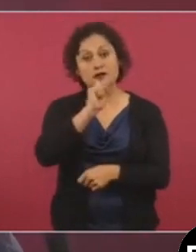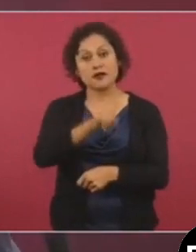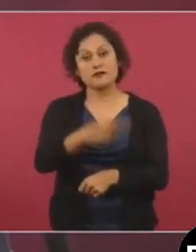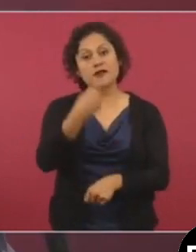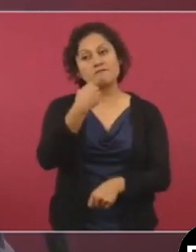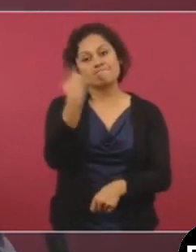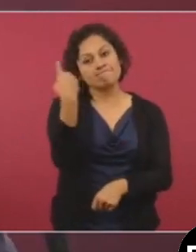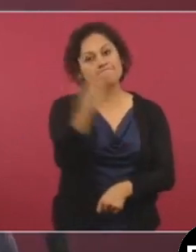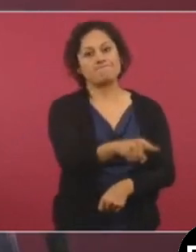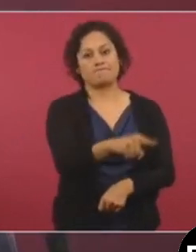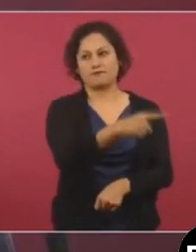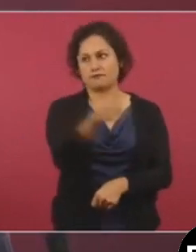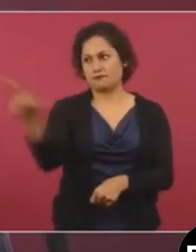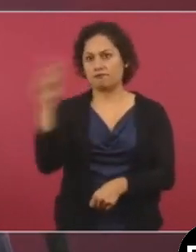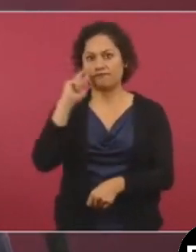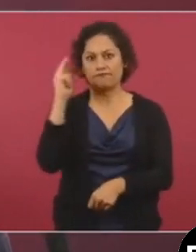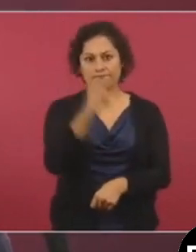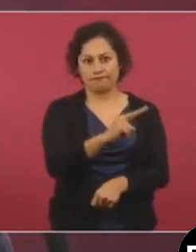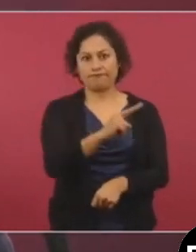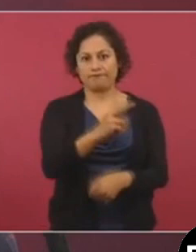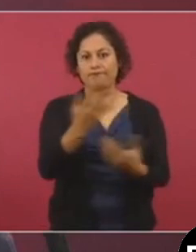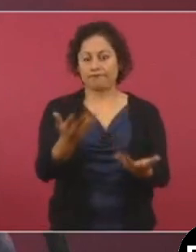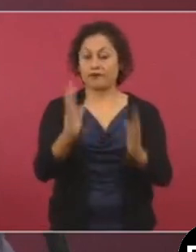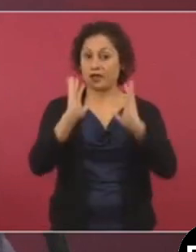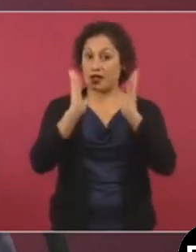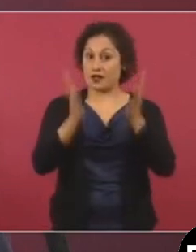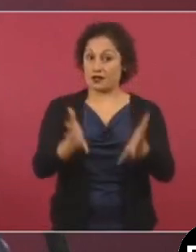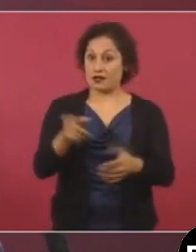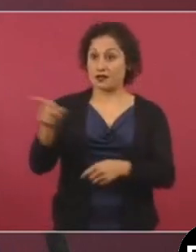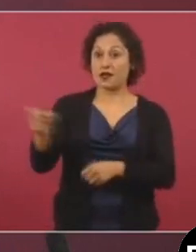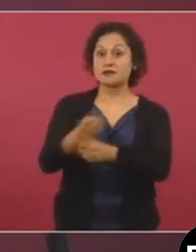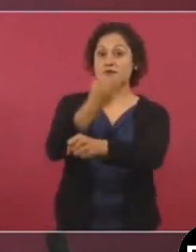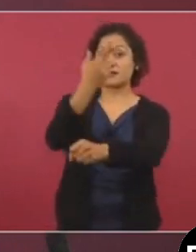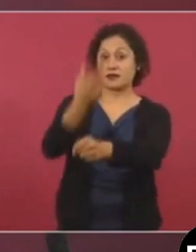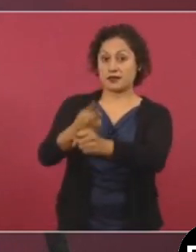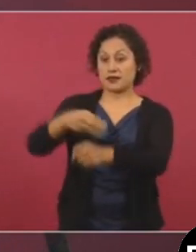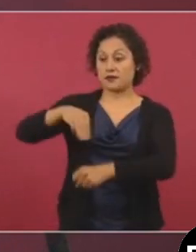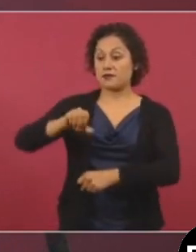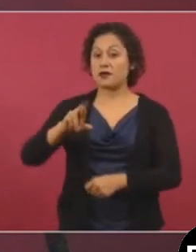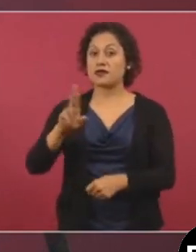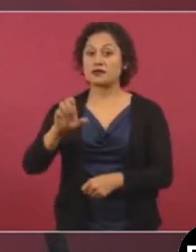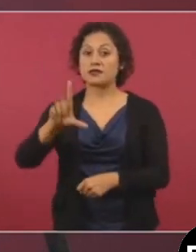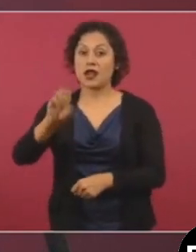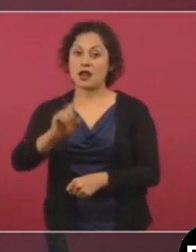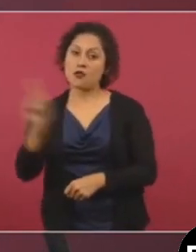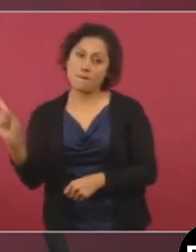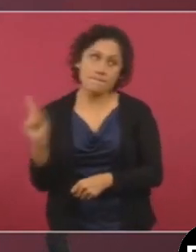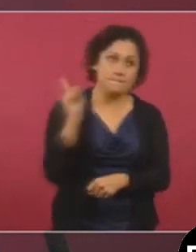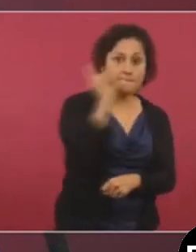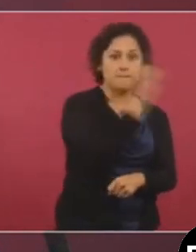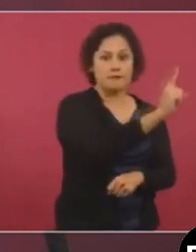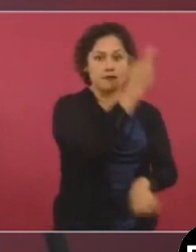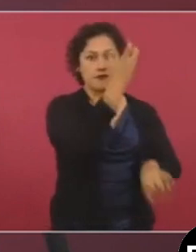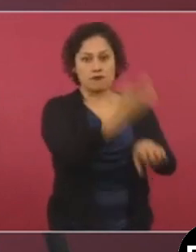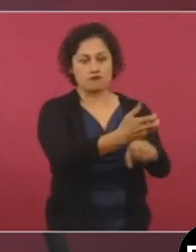Pero va Marcelo Ebrard a eso, a Estados Unidos, para que